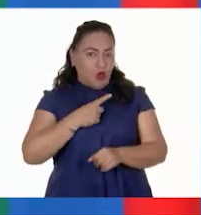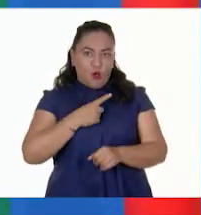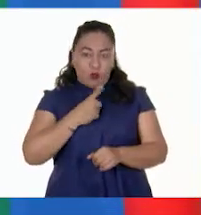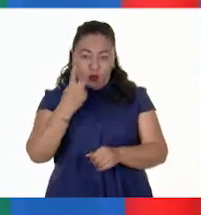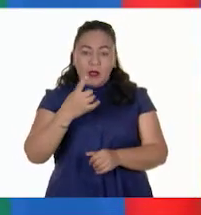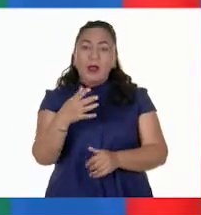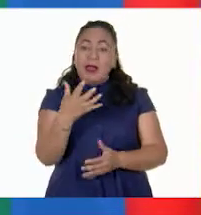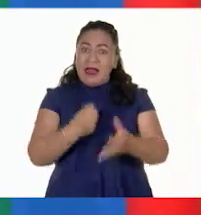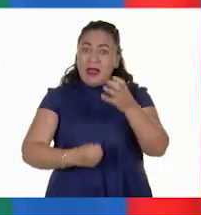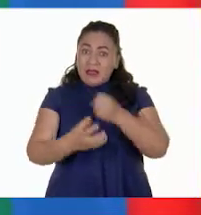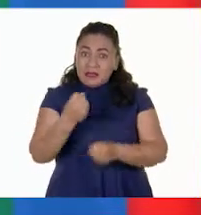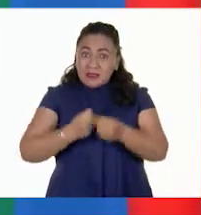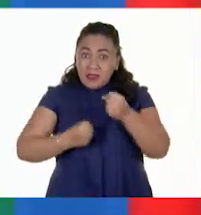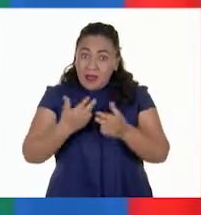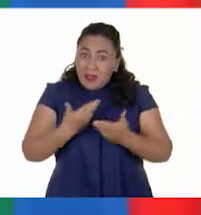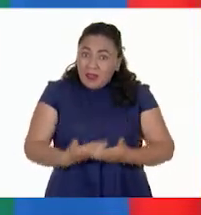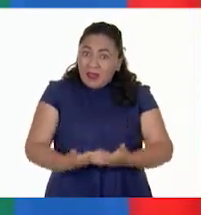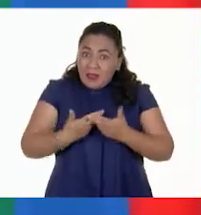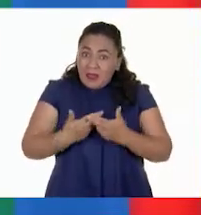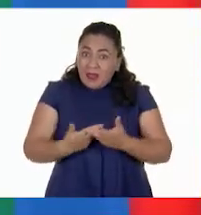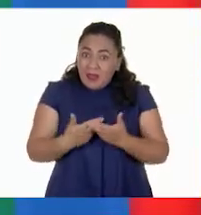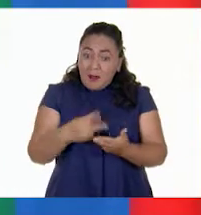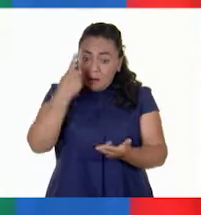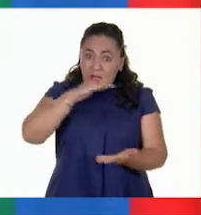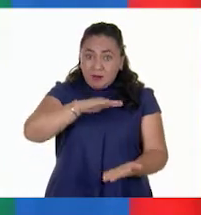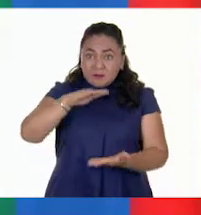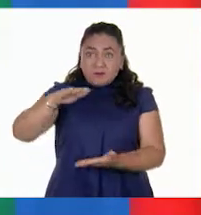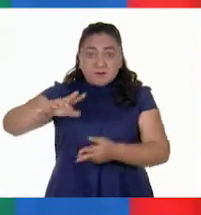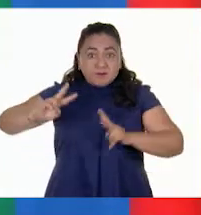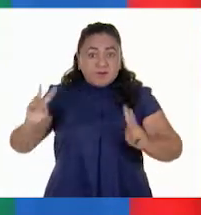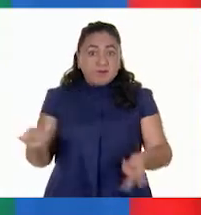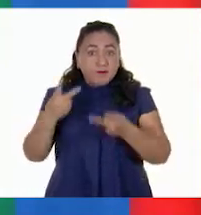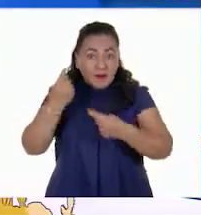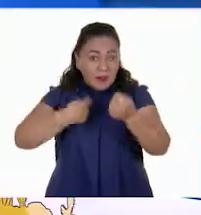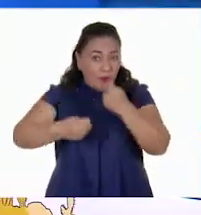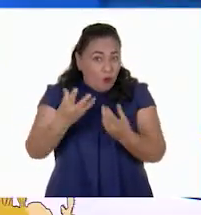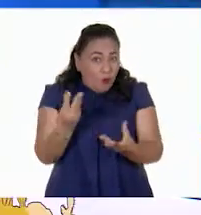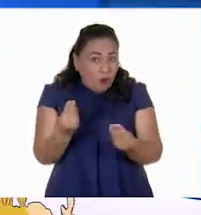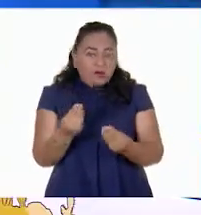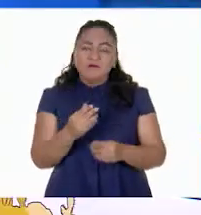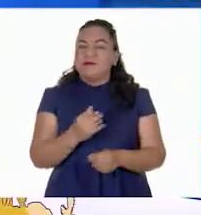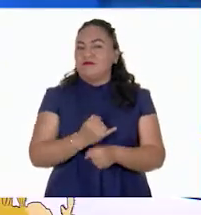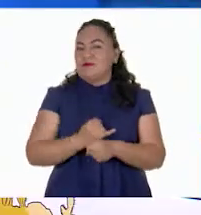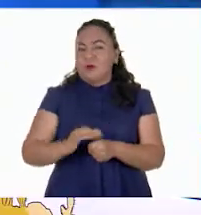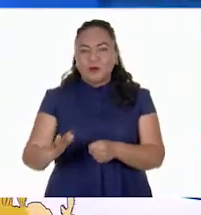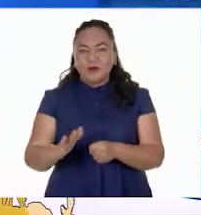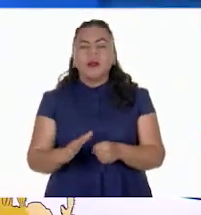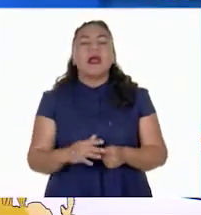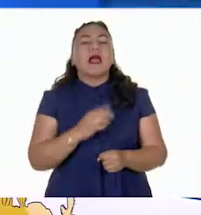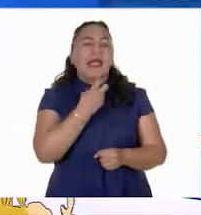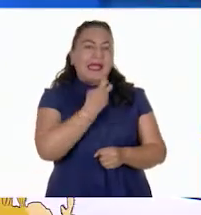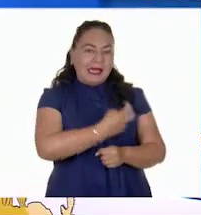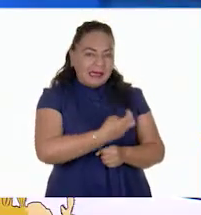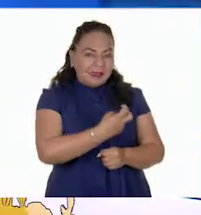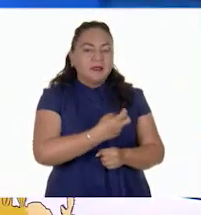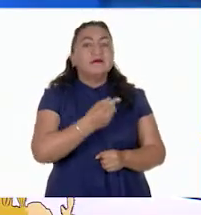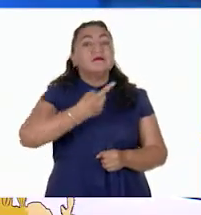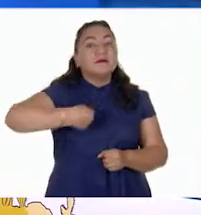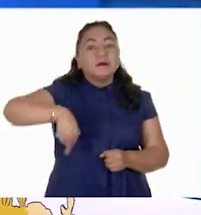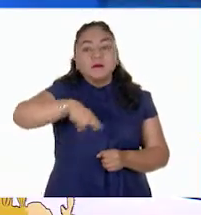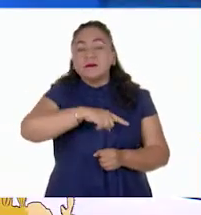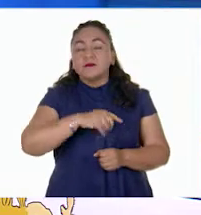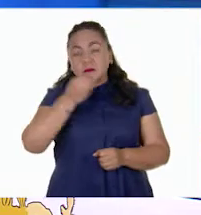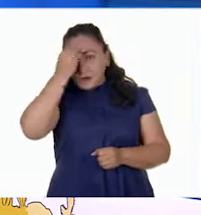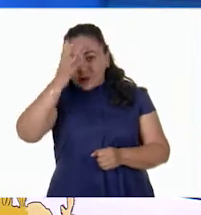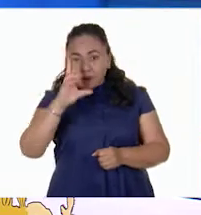podría dar tanta leche como para embotellar y distribuir en las tiendas. Así es. No debemos perder de vista que para una